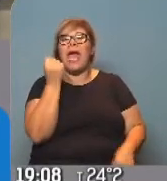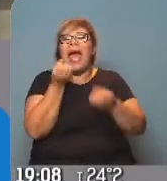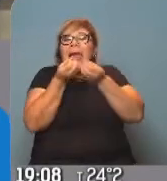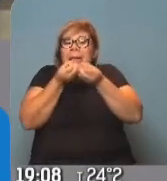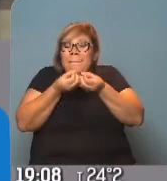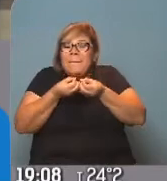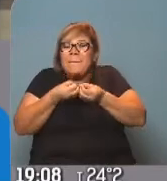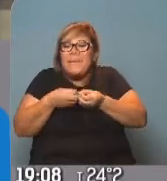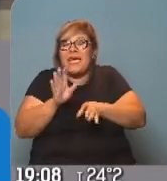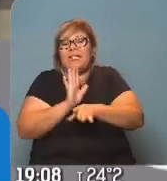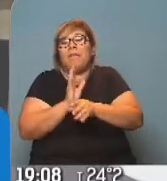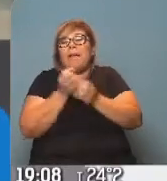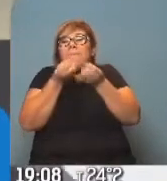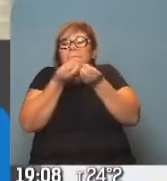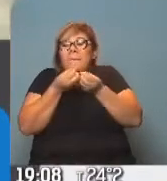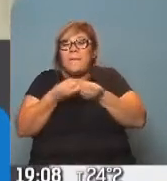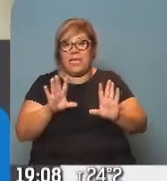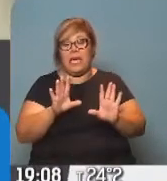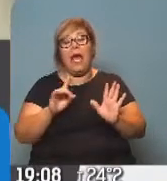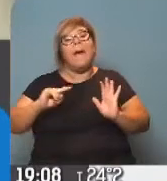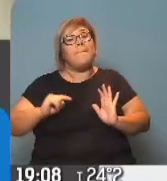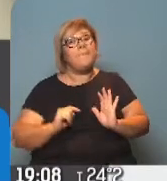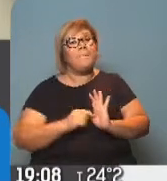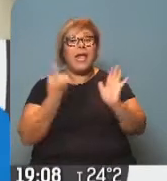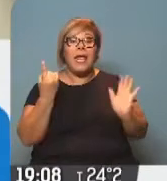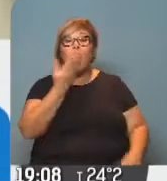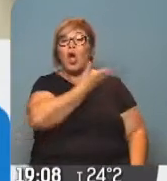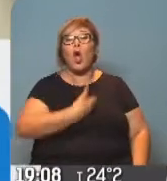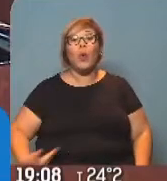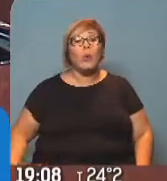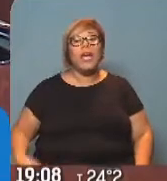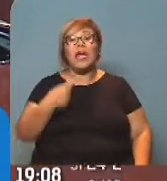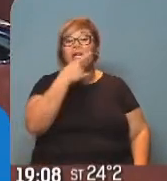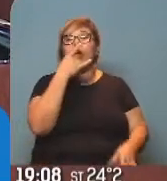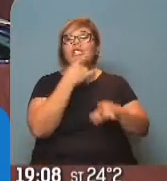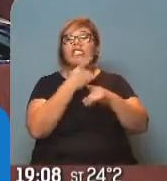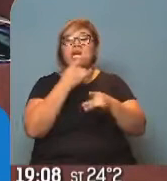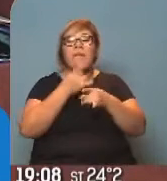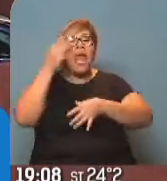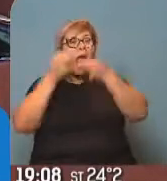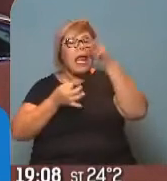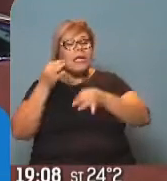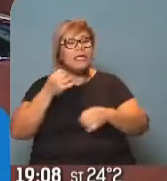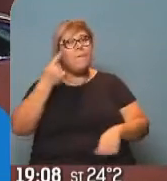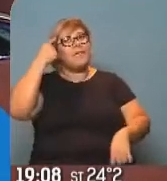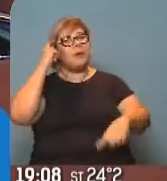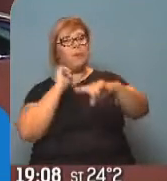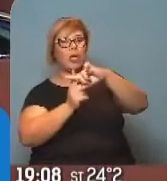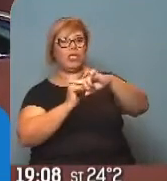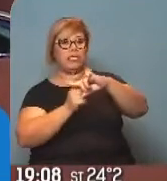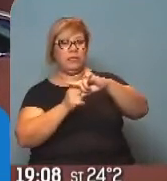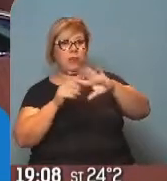Pero bueno, hay que entenderlo, desde el gobierno tratan de analizar las cosas con una lente más optimista. El problema es que,